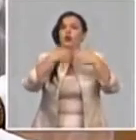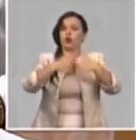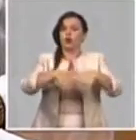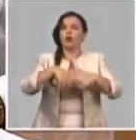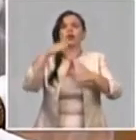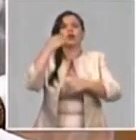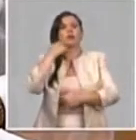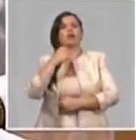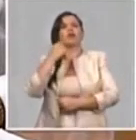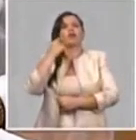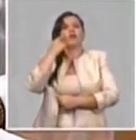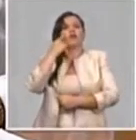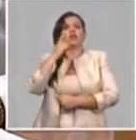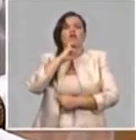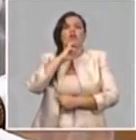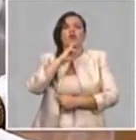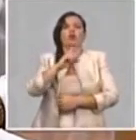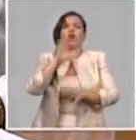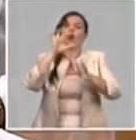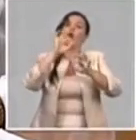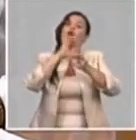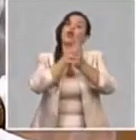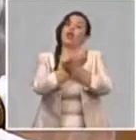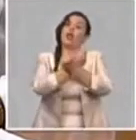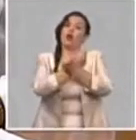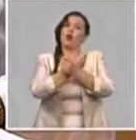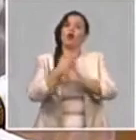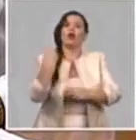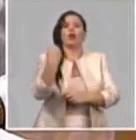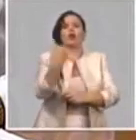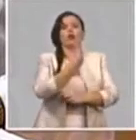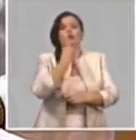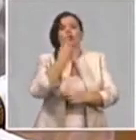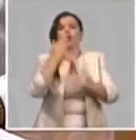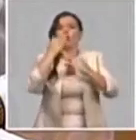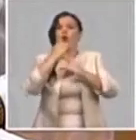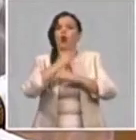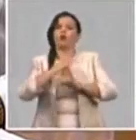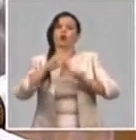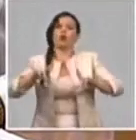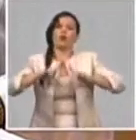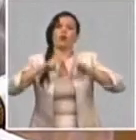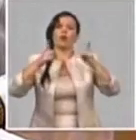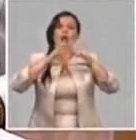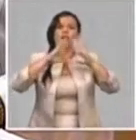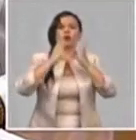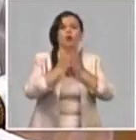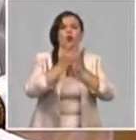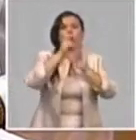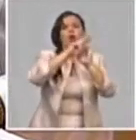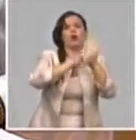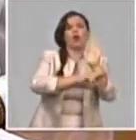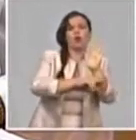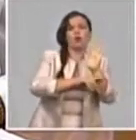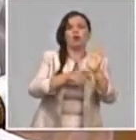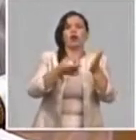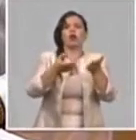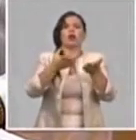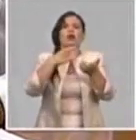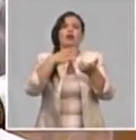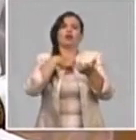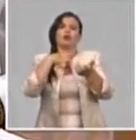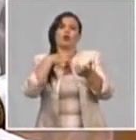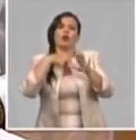dificultad o como riesgo que nosotros violáramos lo que tenemos establecido en nuestras normas y que se generaran procesos de falta y